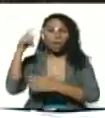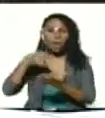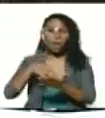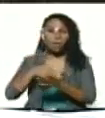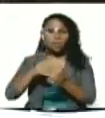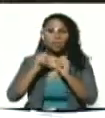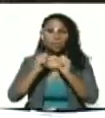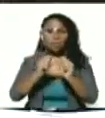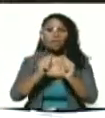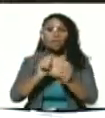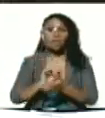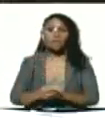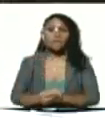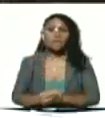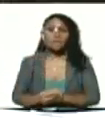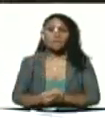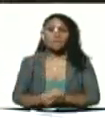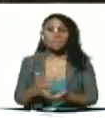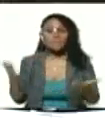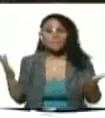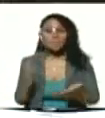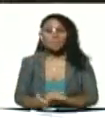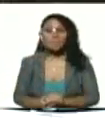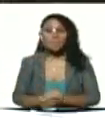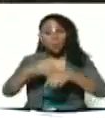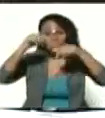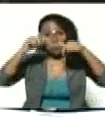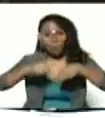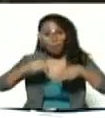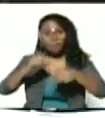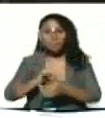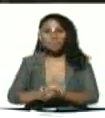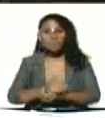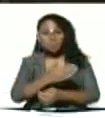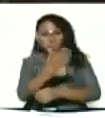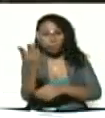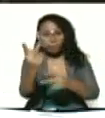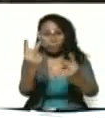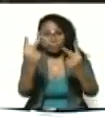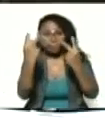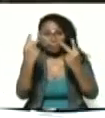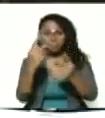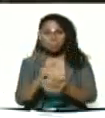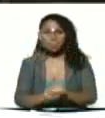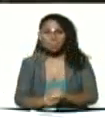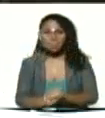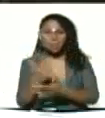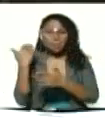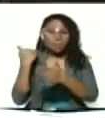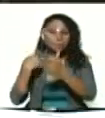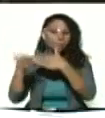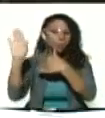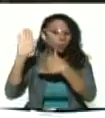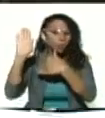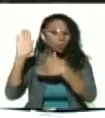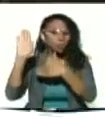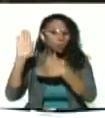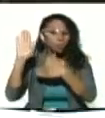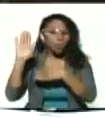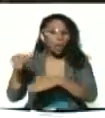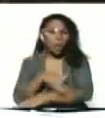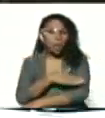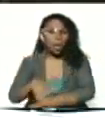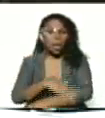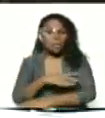se ha mantenido hoy fíjense ustedes se fueron a la avenida